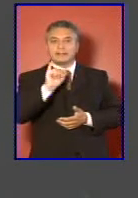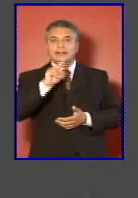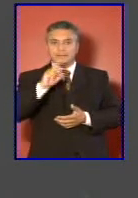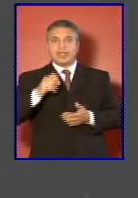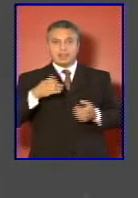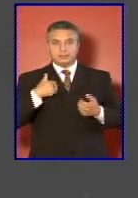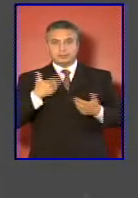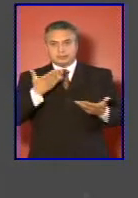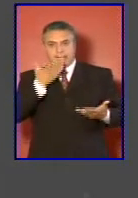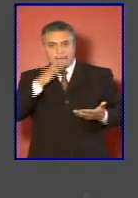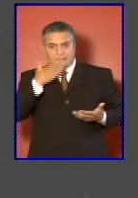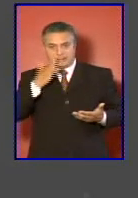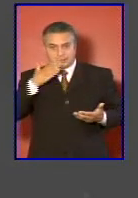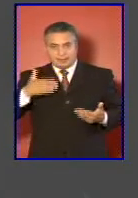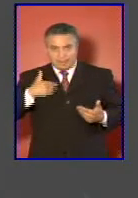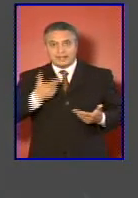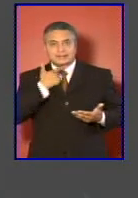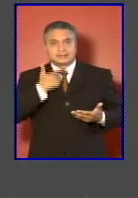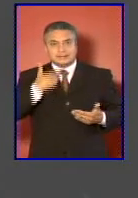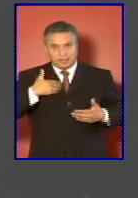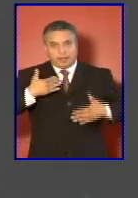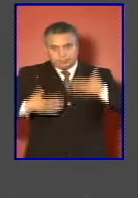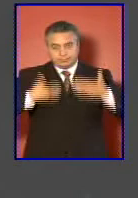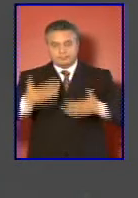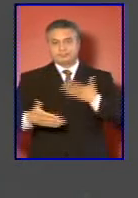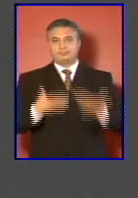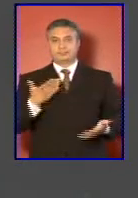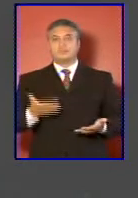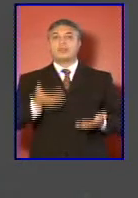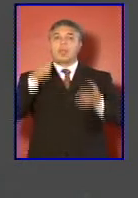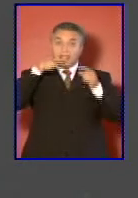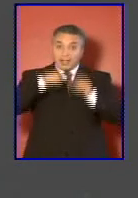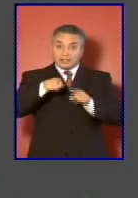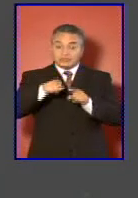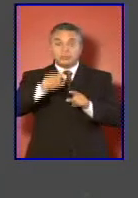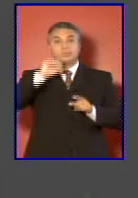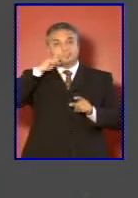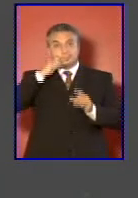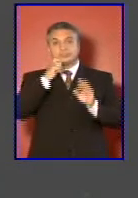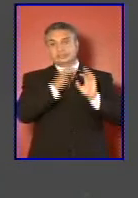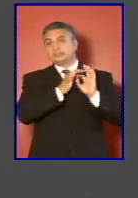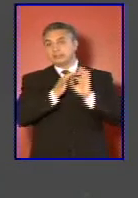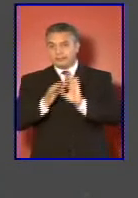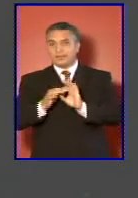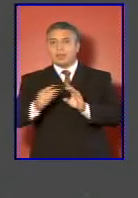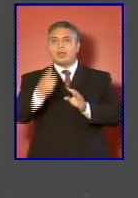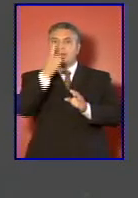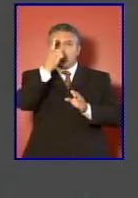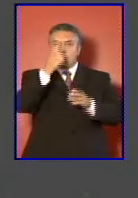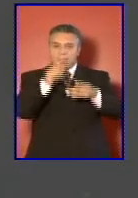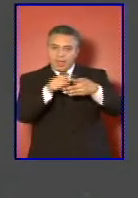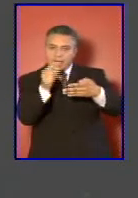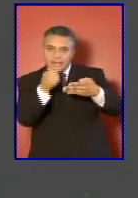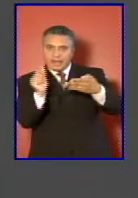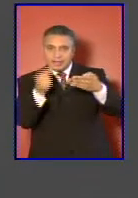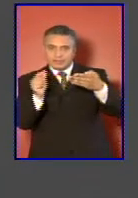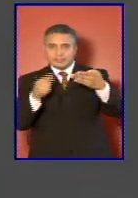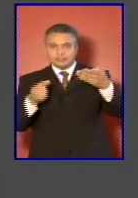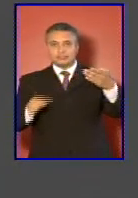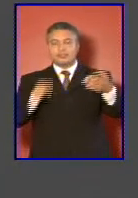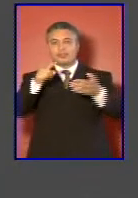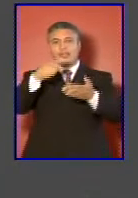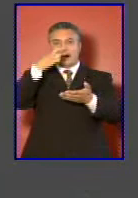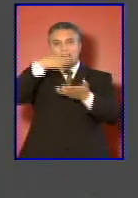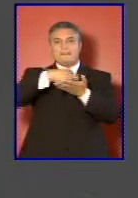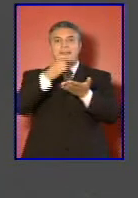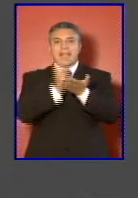deseadas. Esto implica una revisión de la